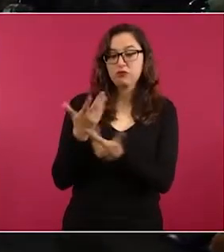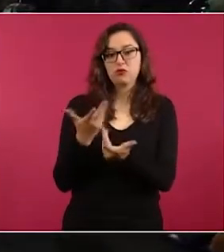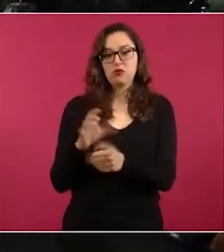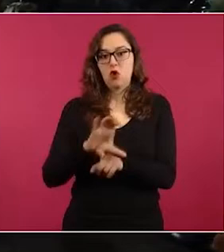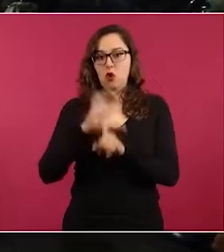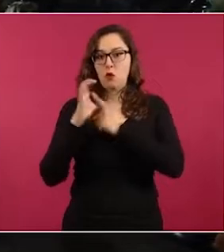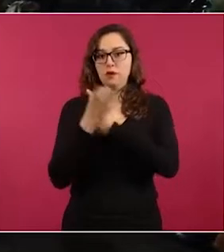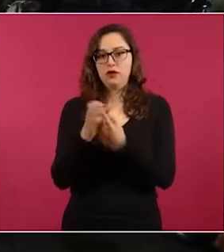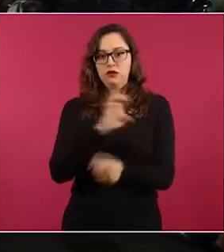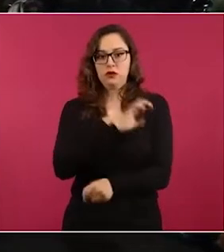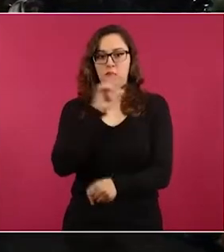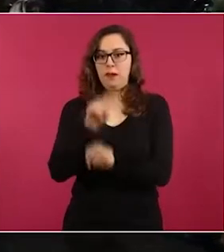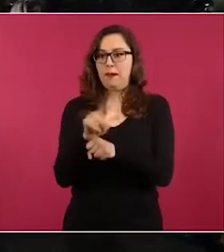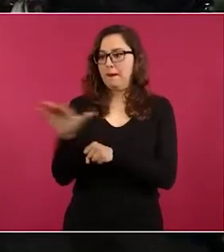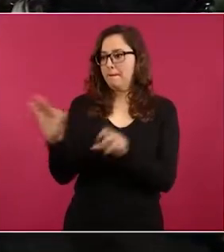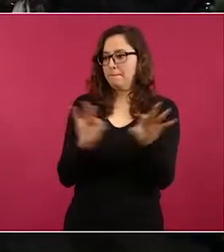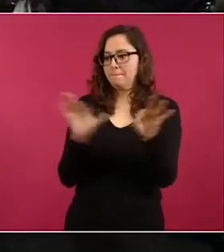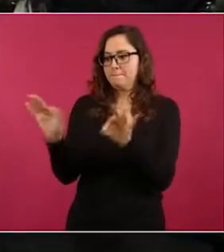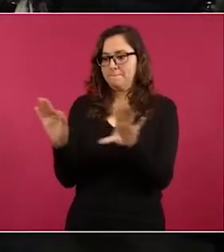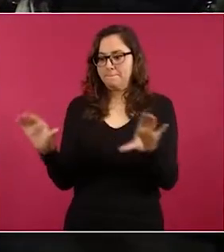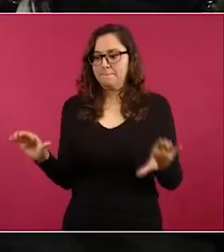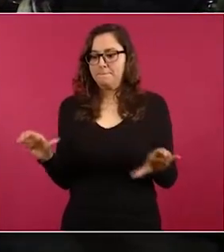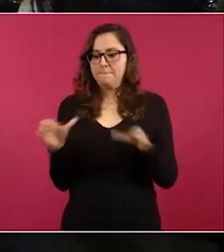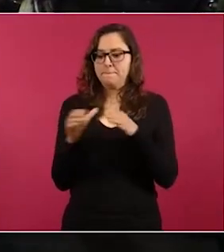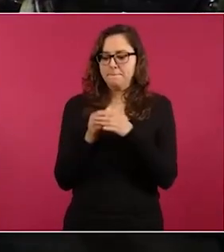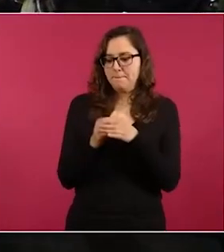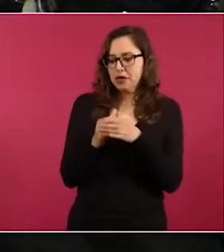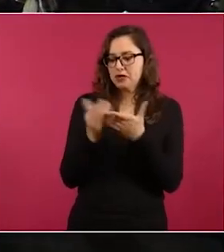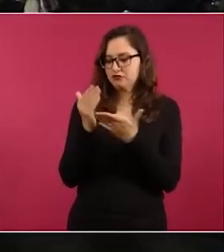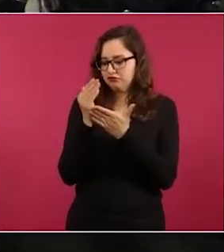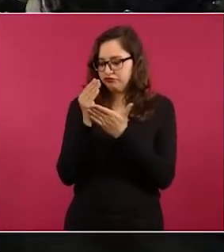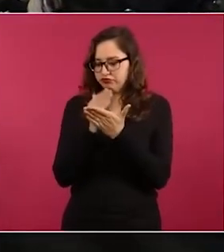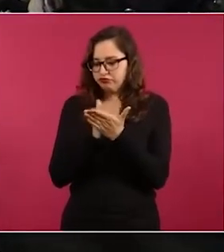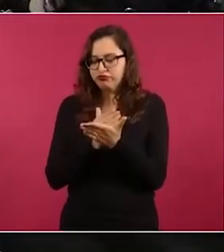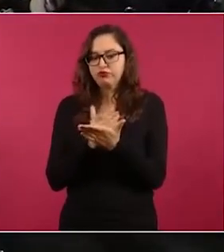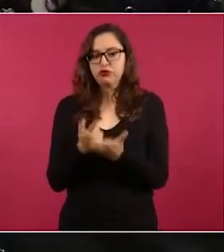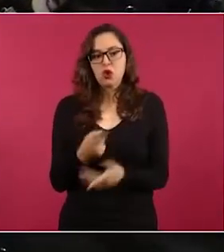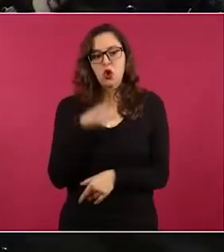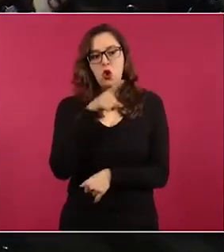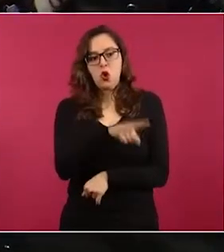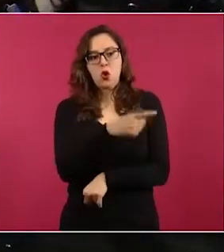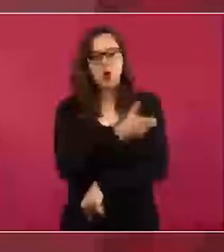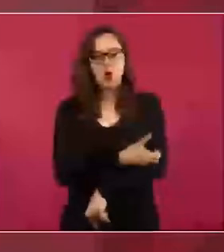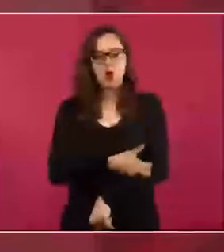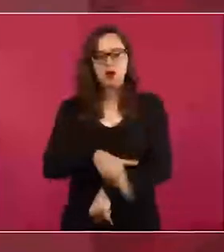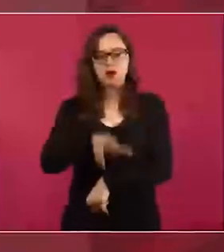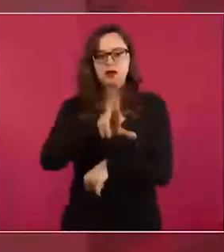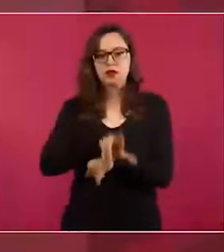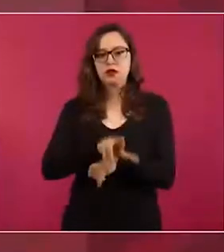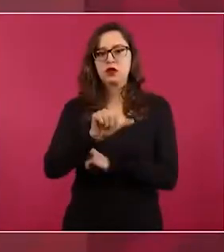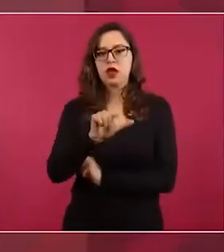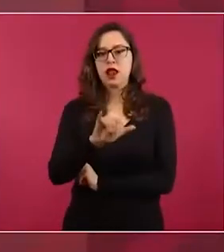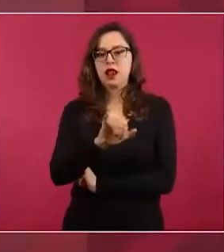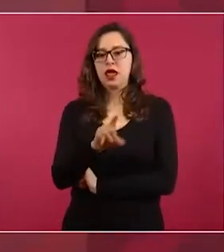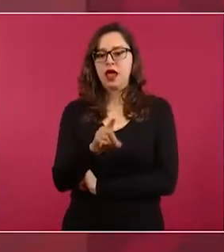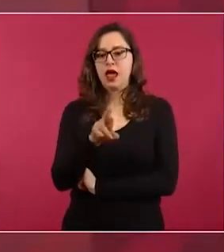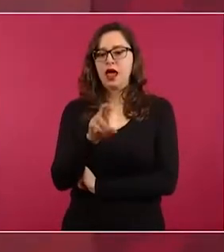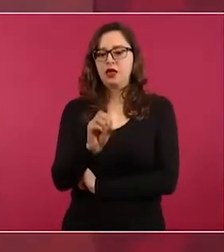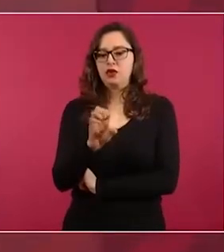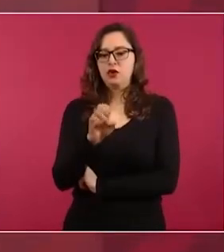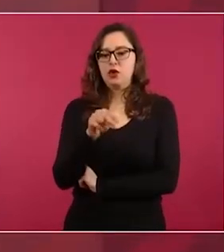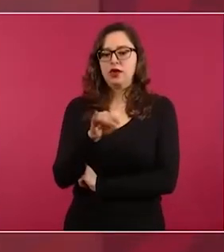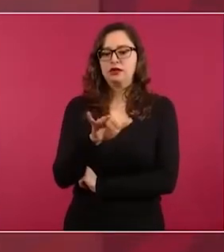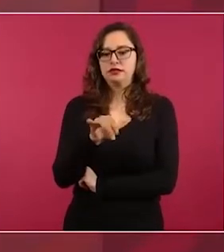a través de su coordinador Alejandro Encinas, me